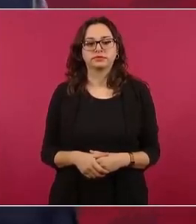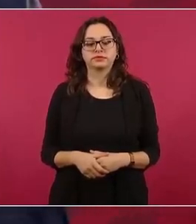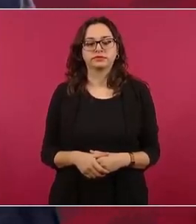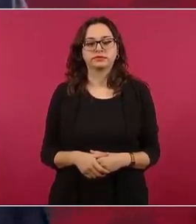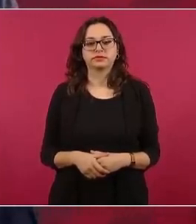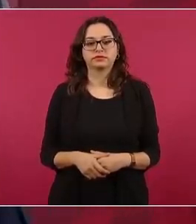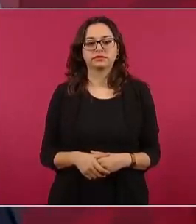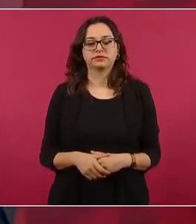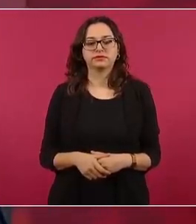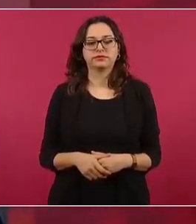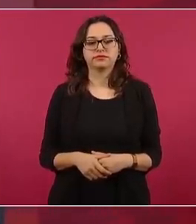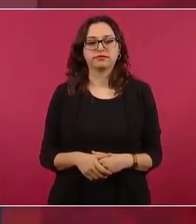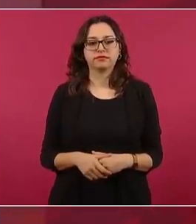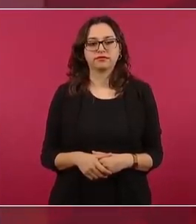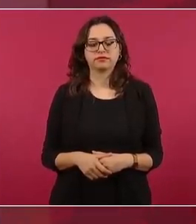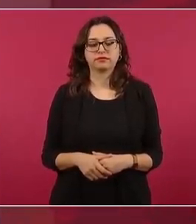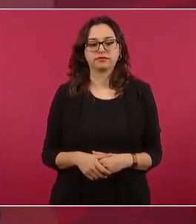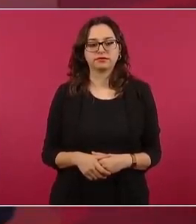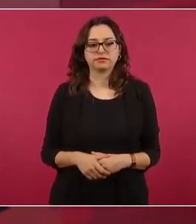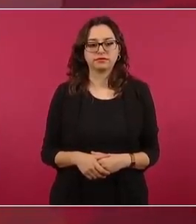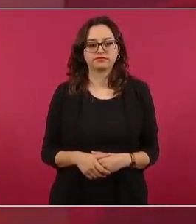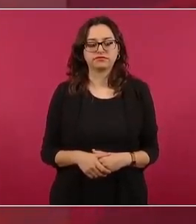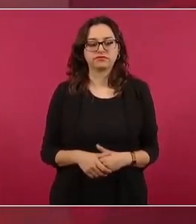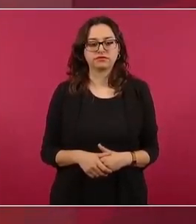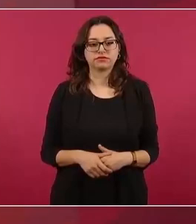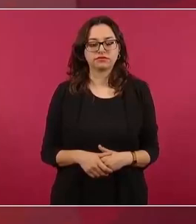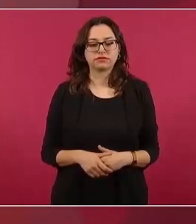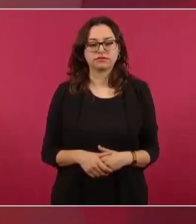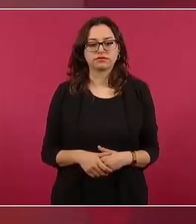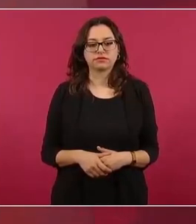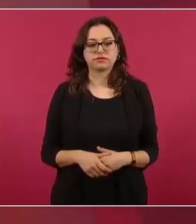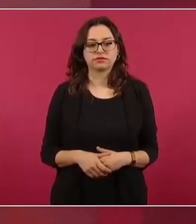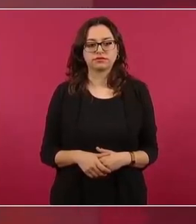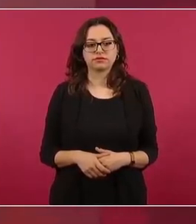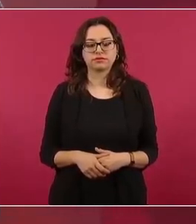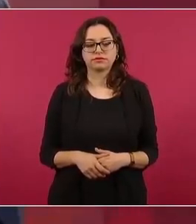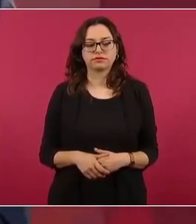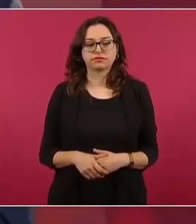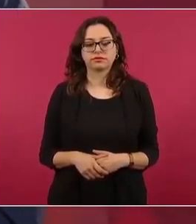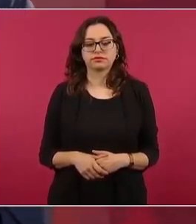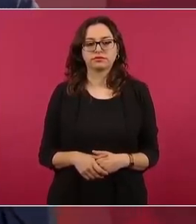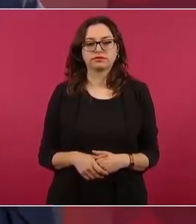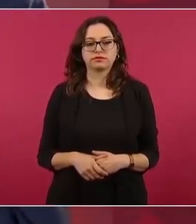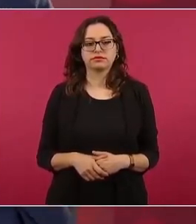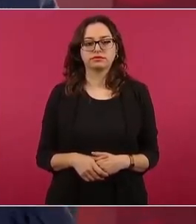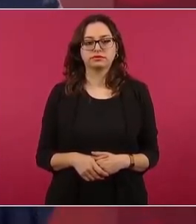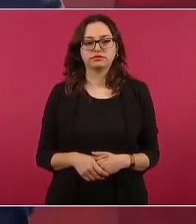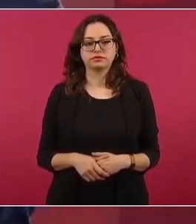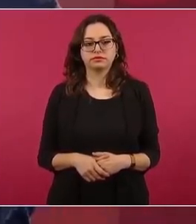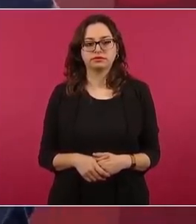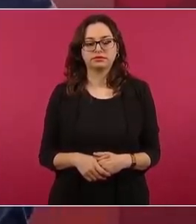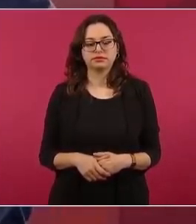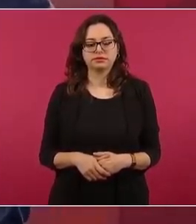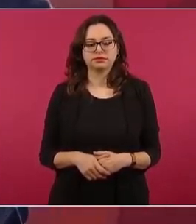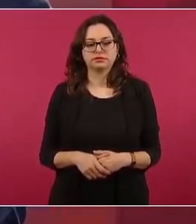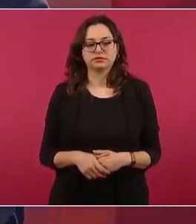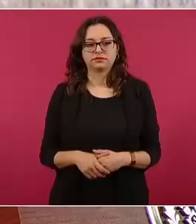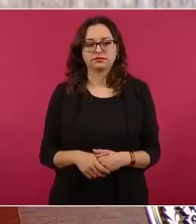y ya estaba muy